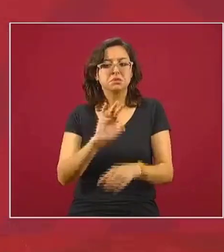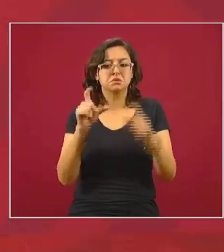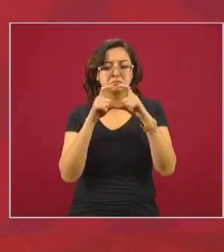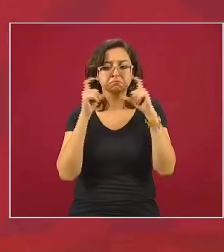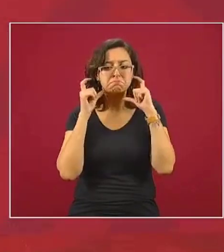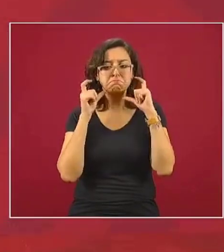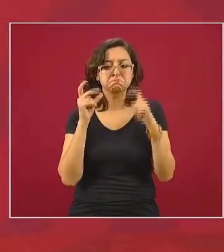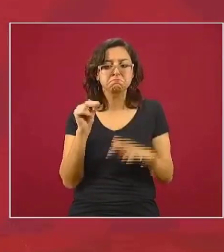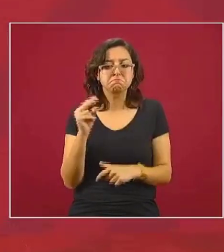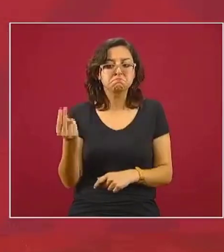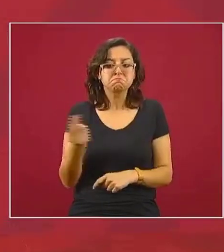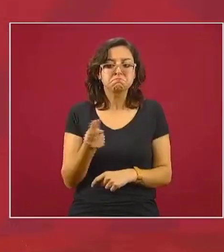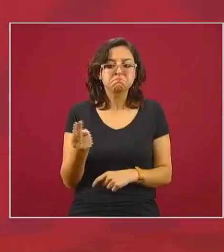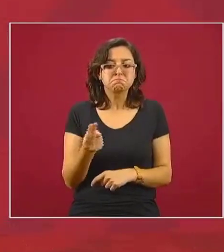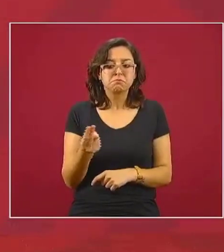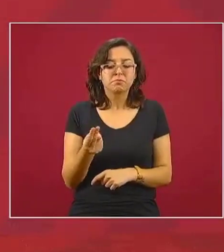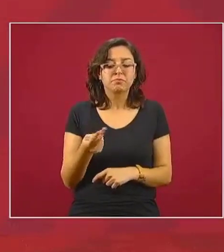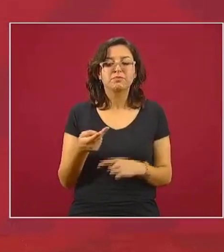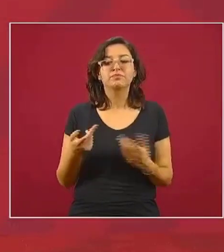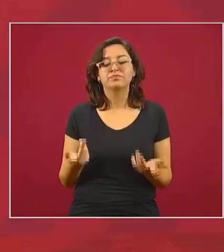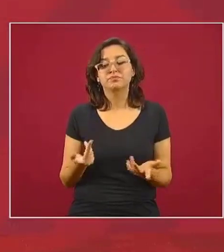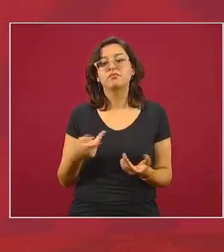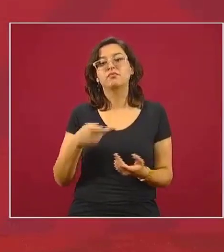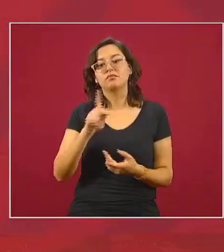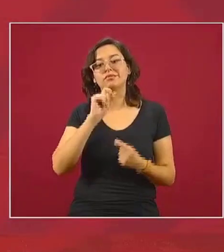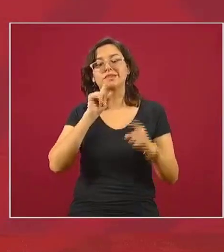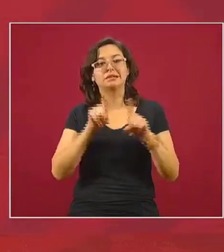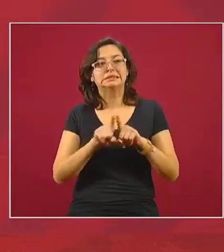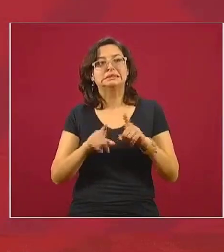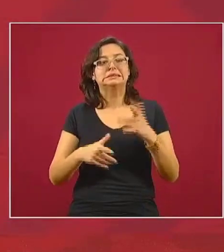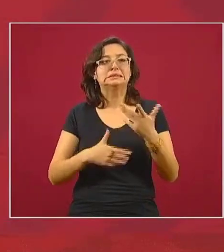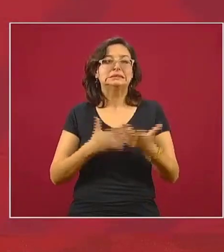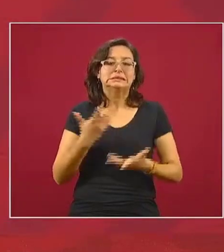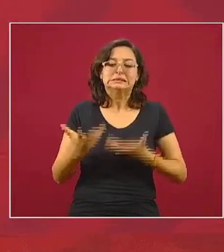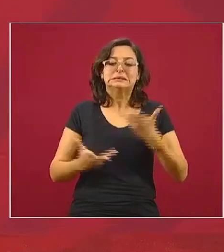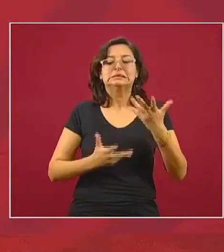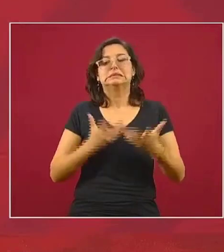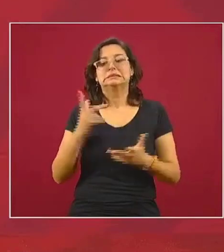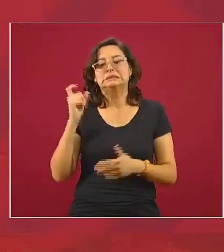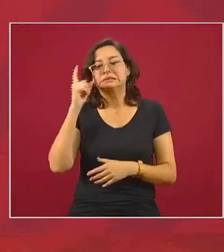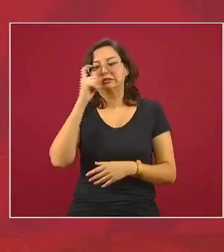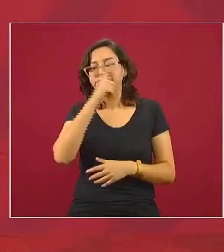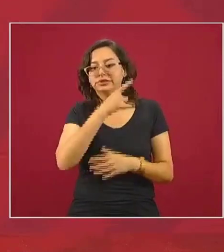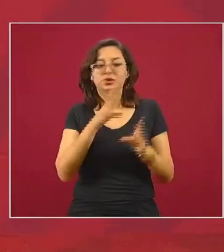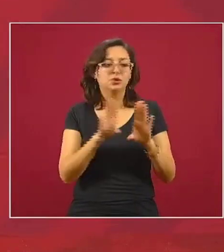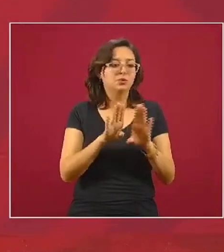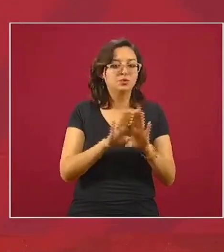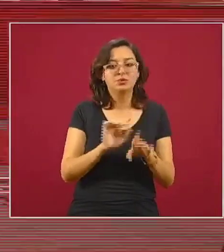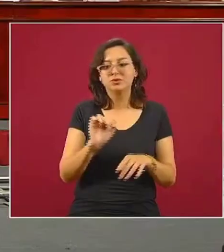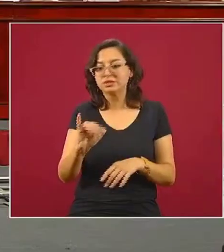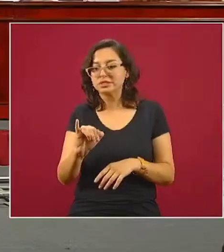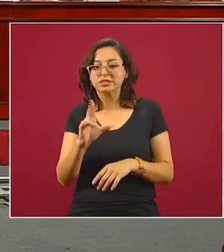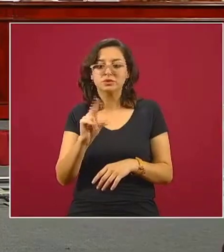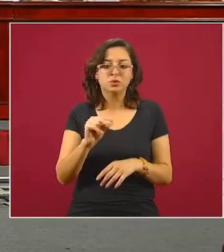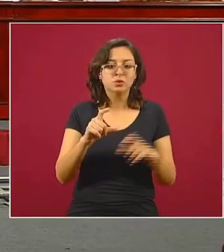y por otra parte hay cierta polémica sobre la conveniencia de usarlos o no como ustedes verán yo